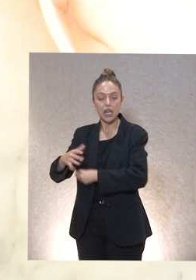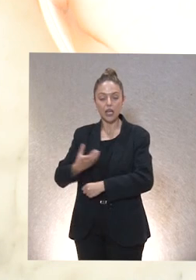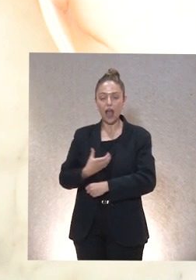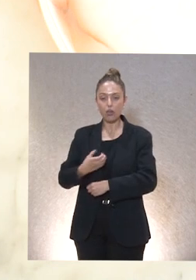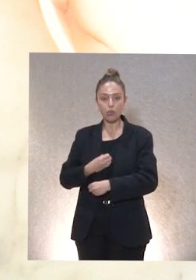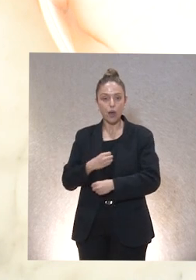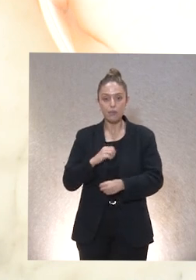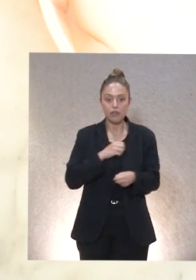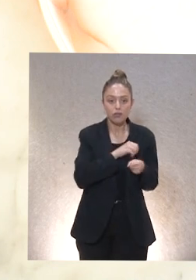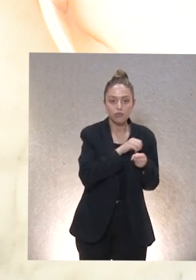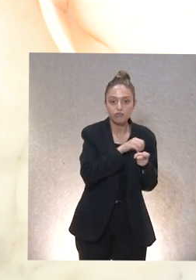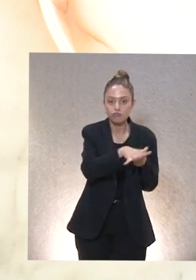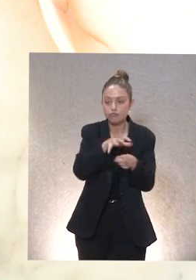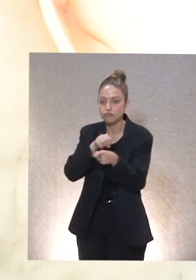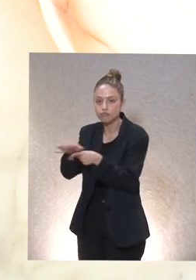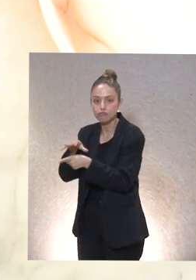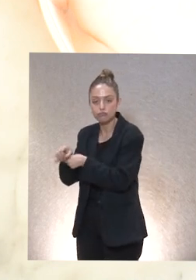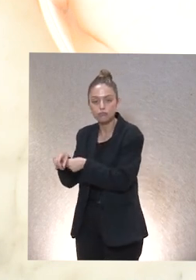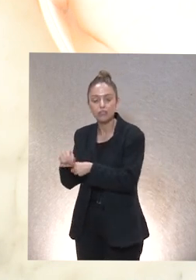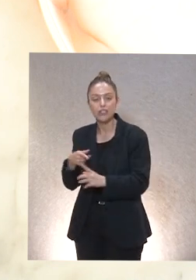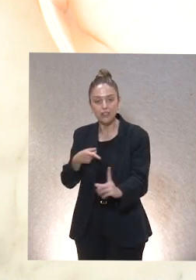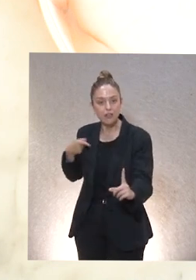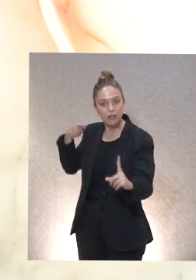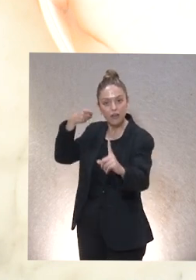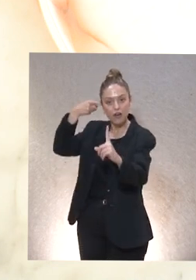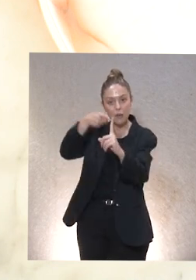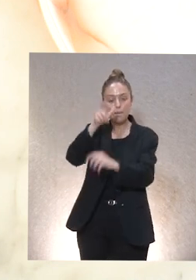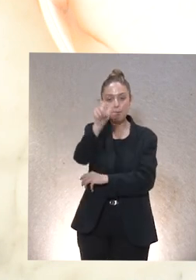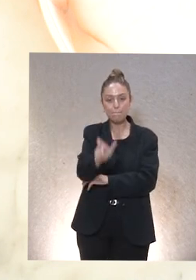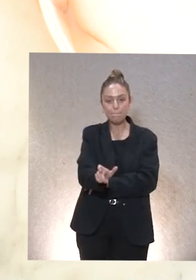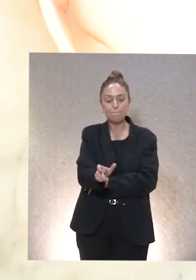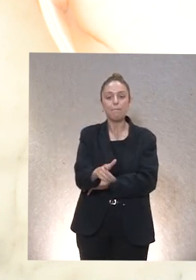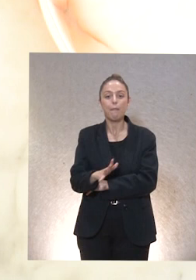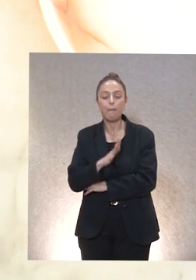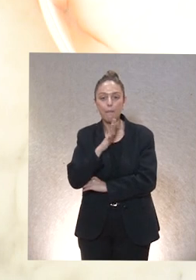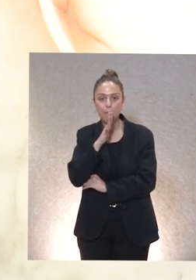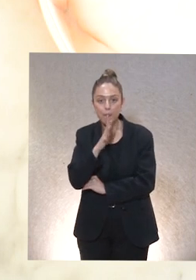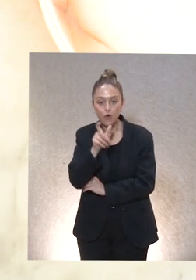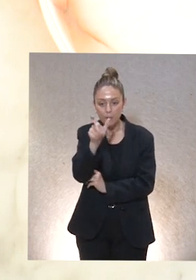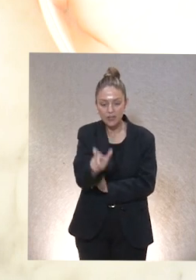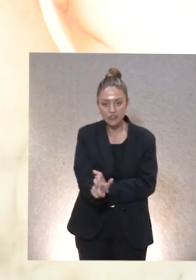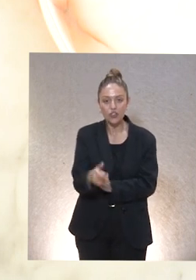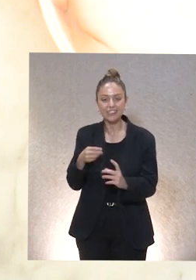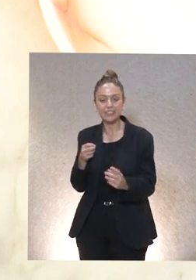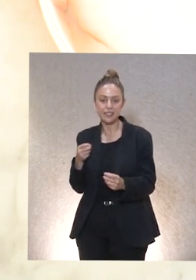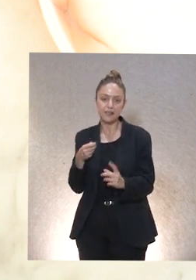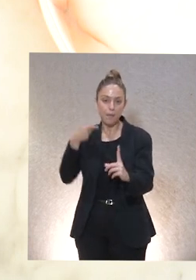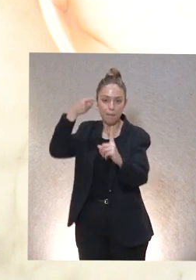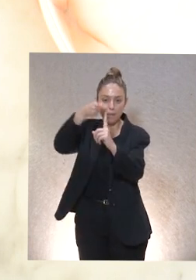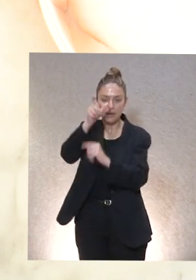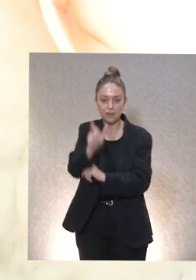y orientada hacia y por y las personas la verdadera integración e